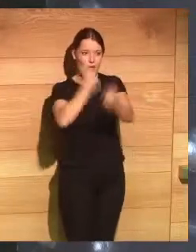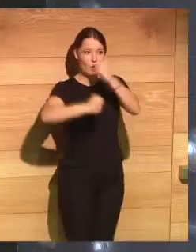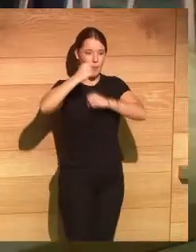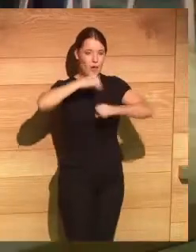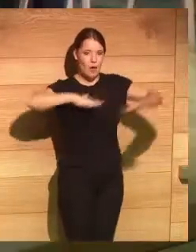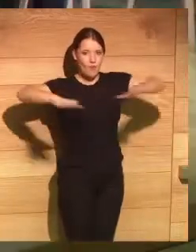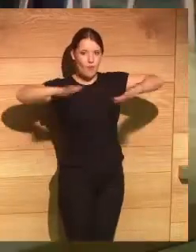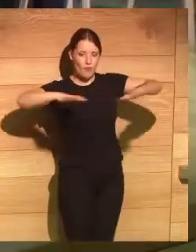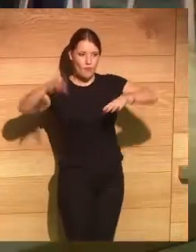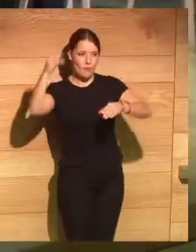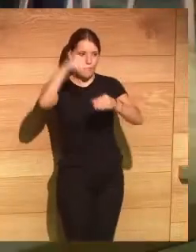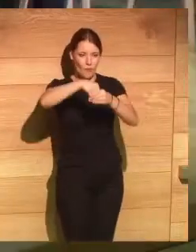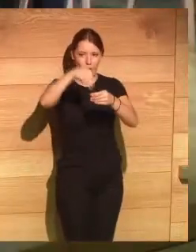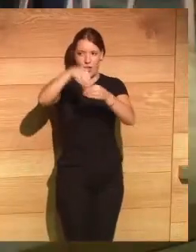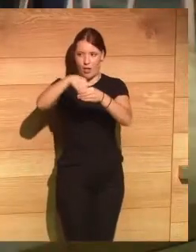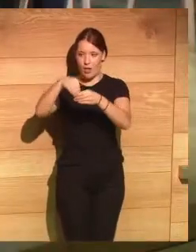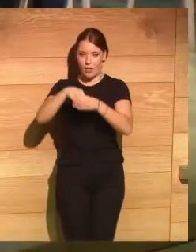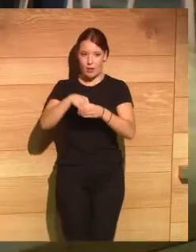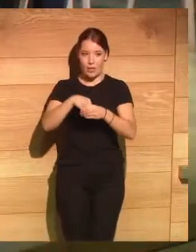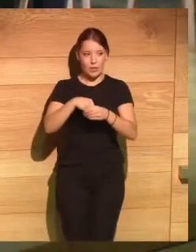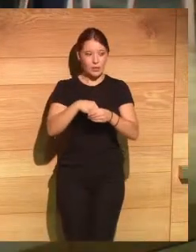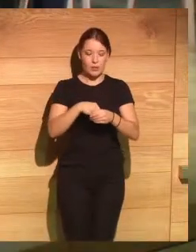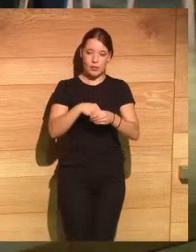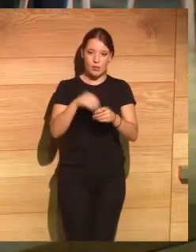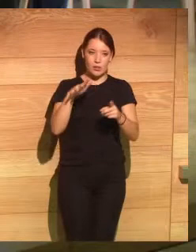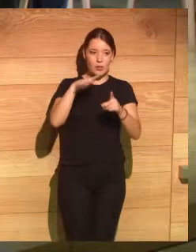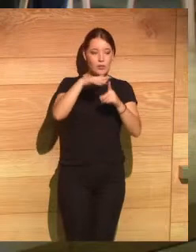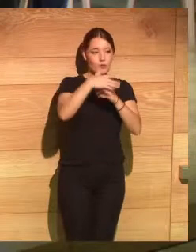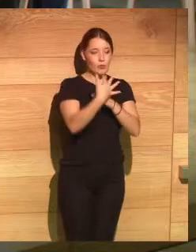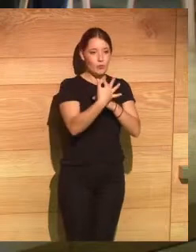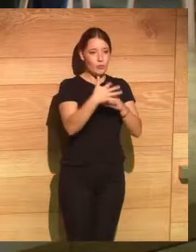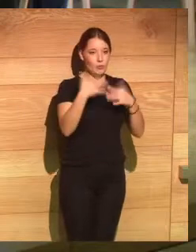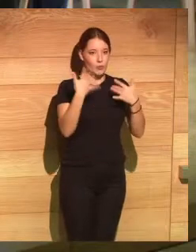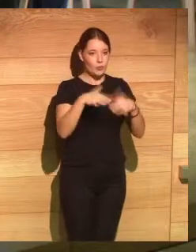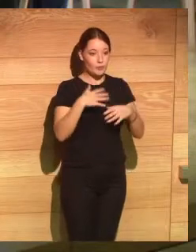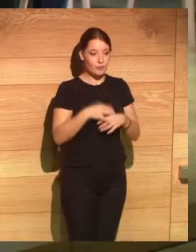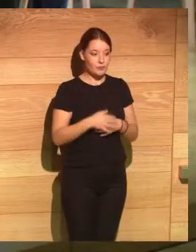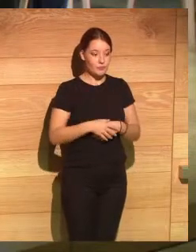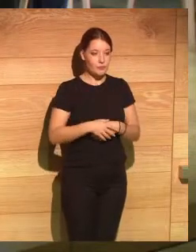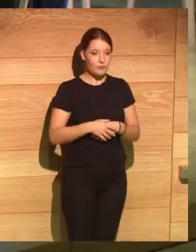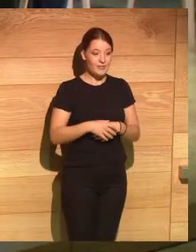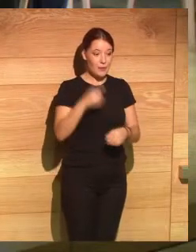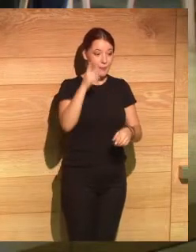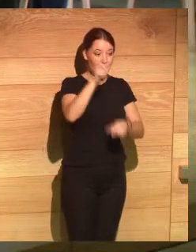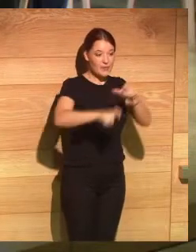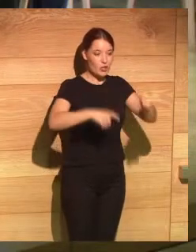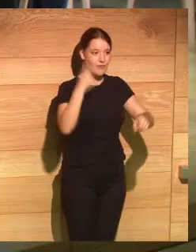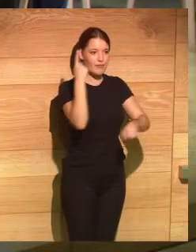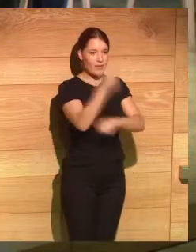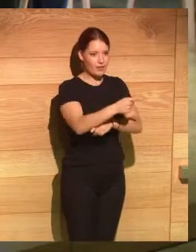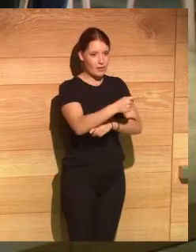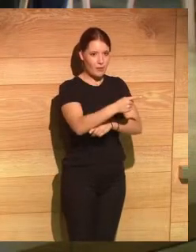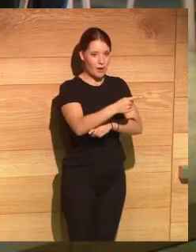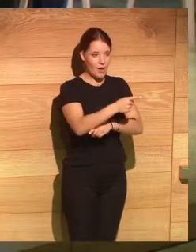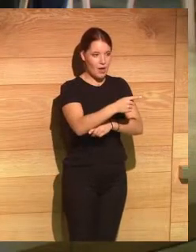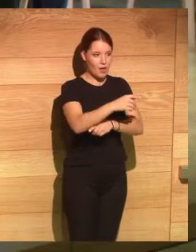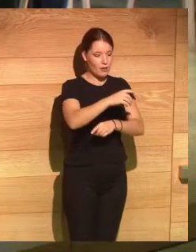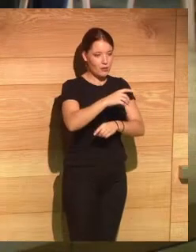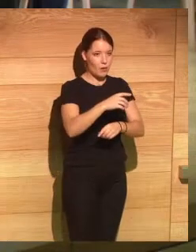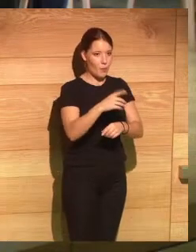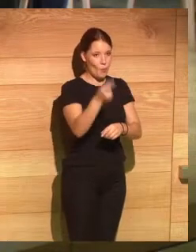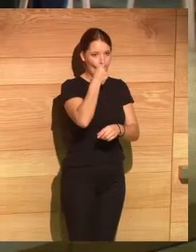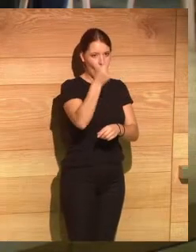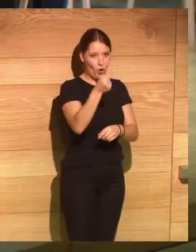país y esta situación primero que la capacitación digital de los directivos cuando estamos en la era digital nos está